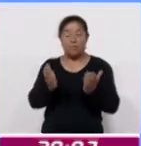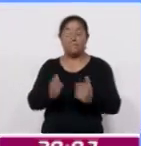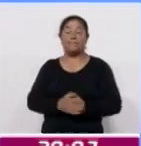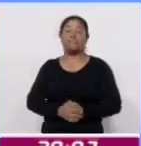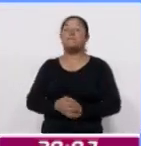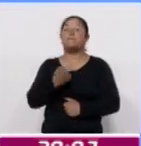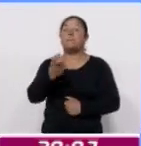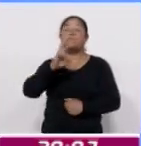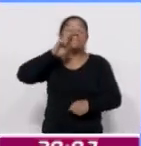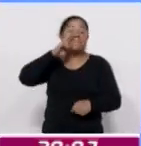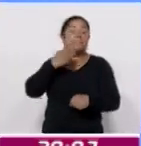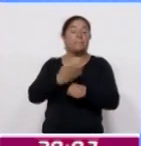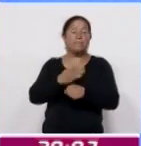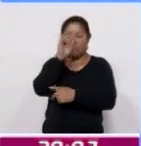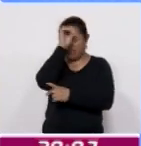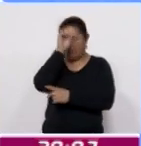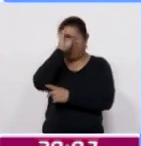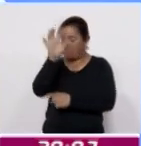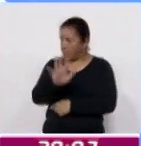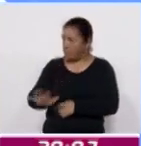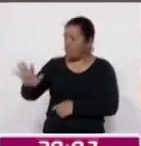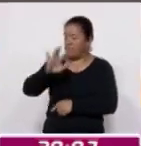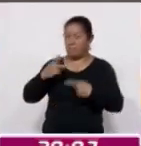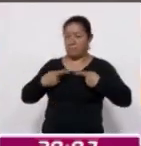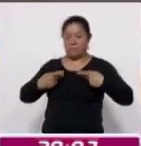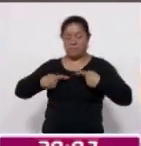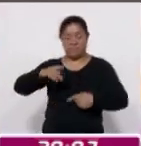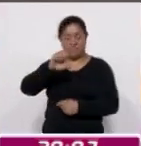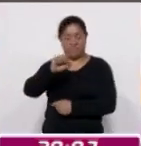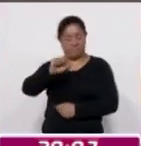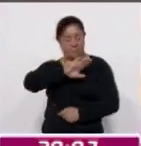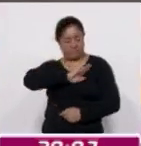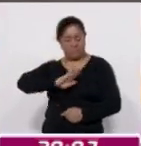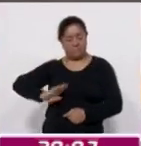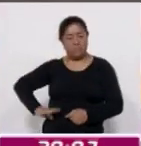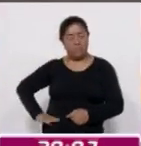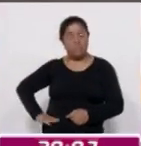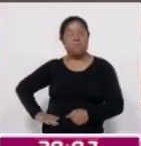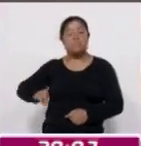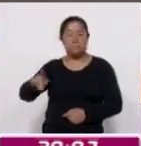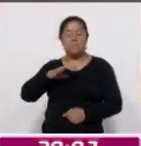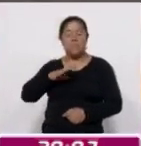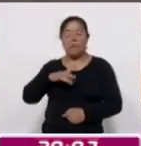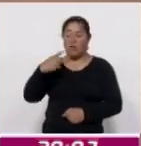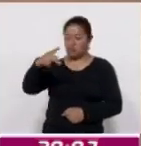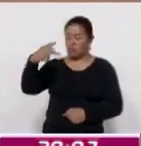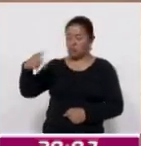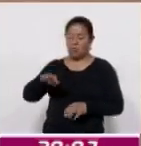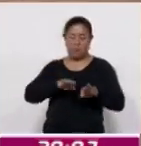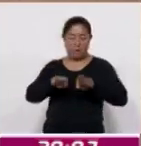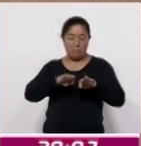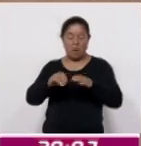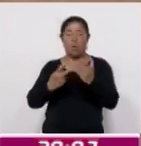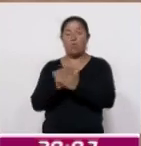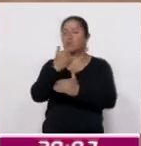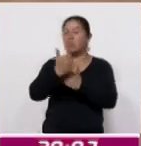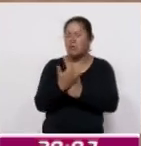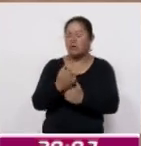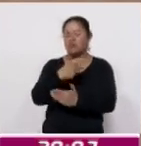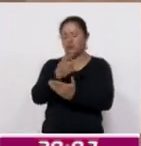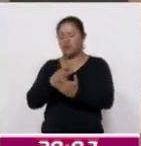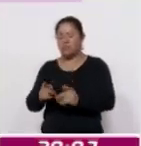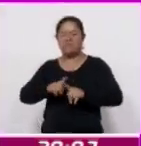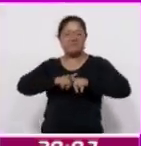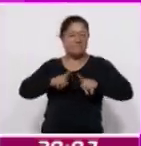el cual se encargará de orientar a las autoridades de los 60 ayuntamientos en la ejecución y realización de diversos proyectos y programas.